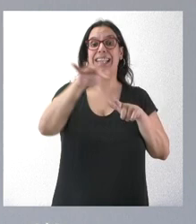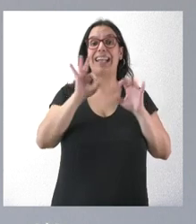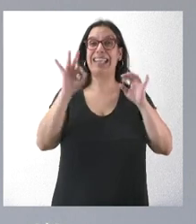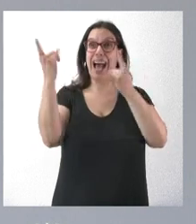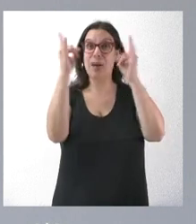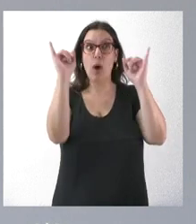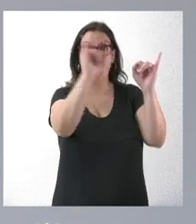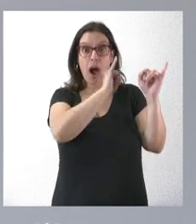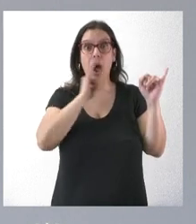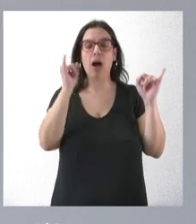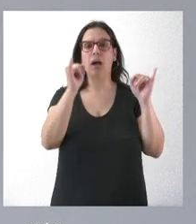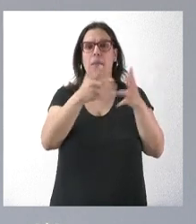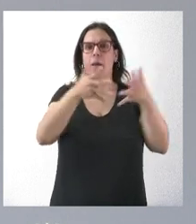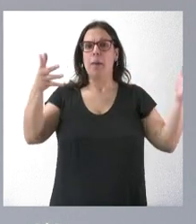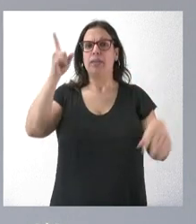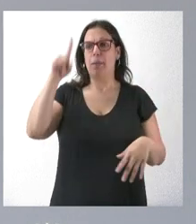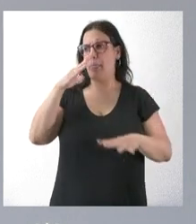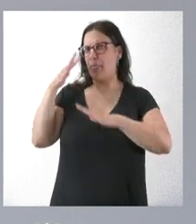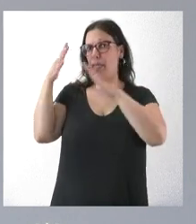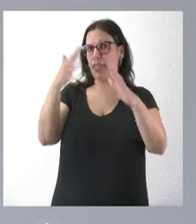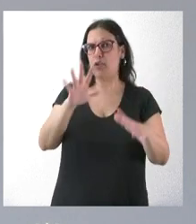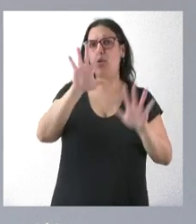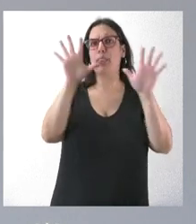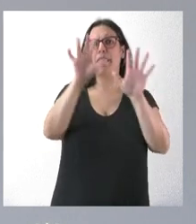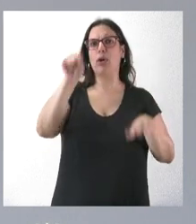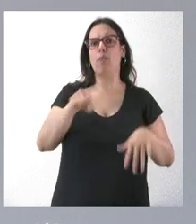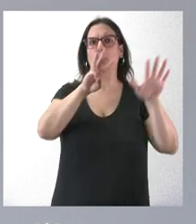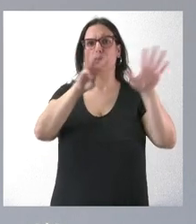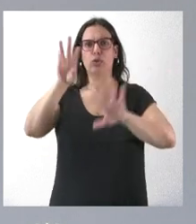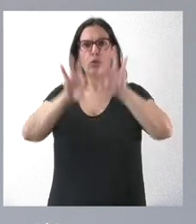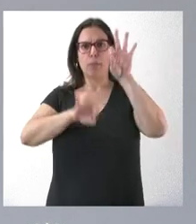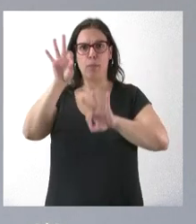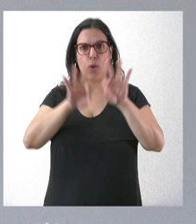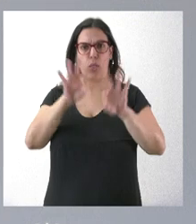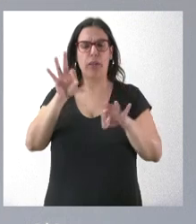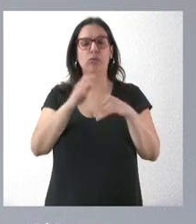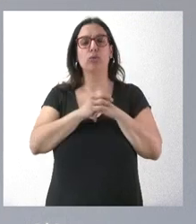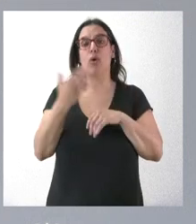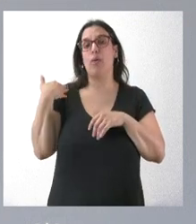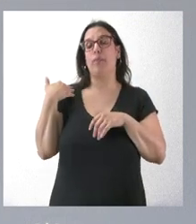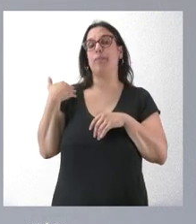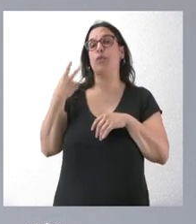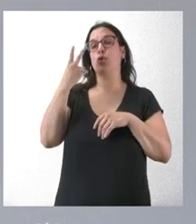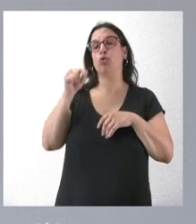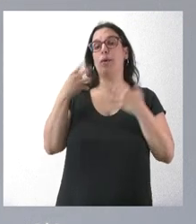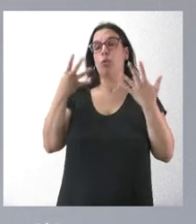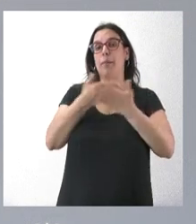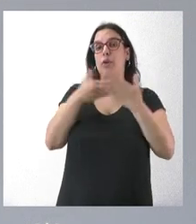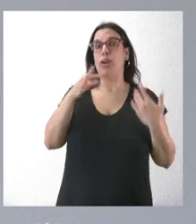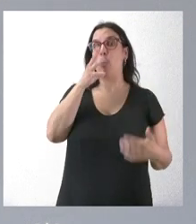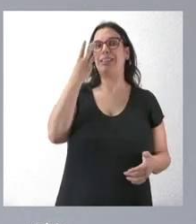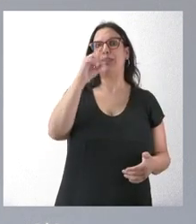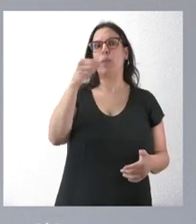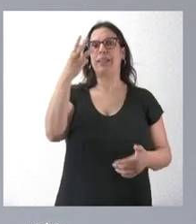de forma relevante en la última década un 10,88%, de 2,9 millones a prácticamente 3,3